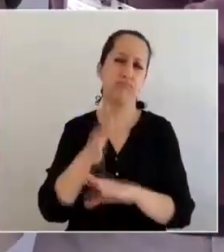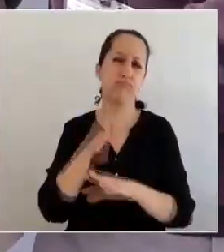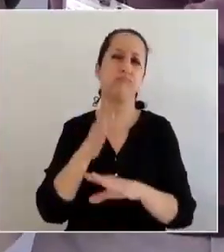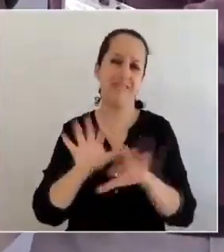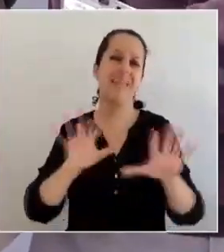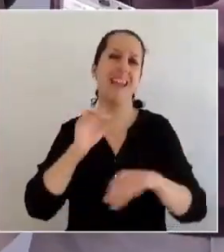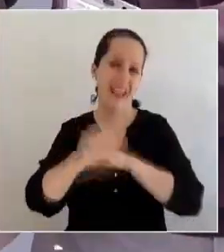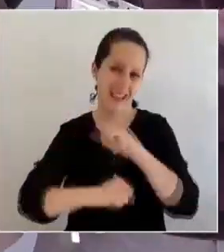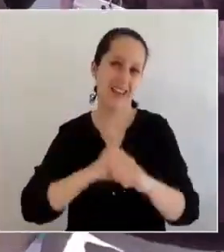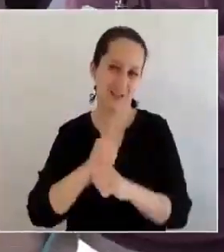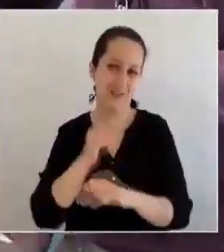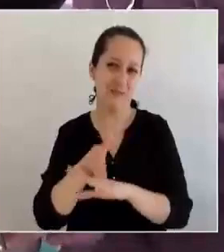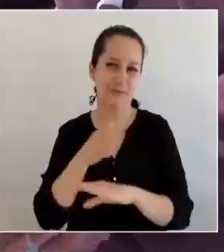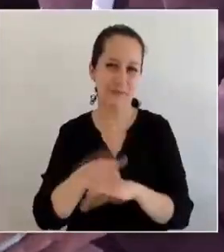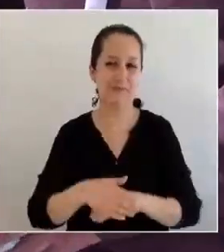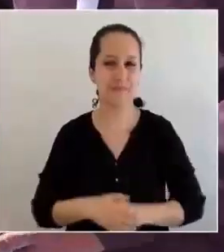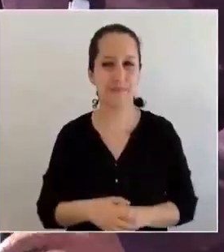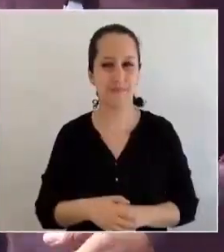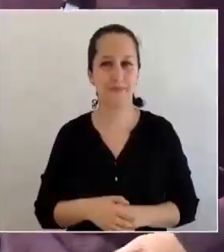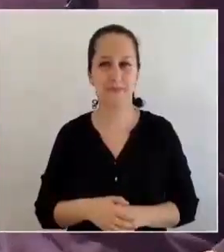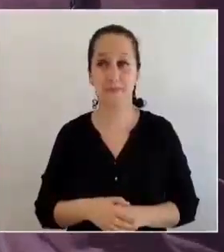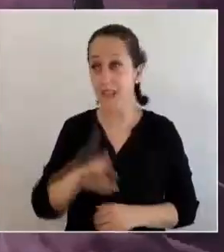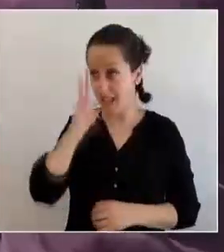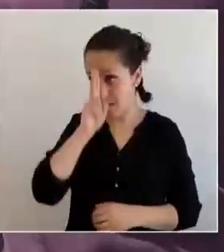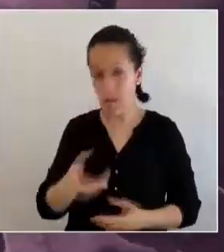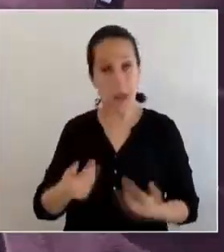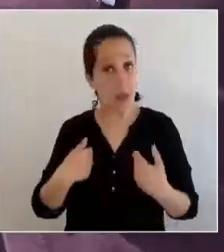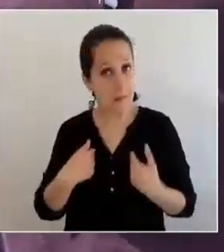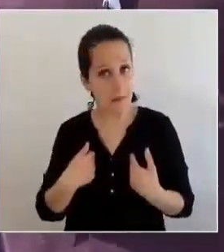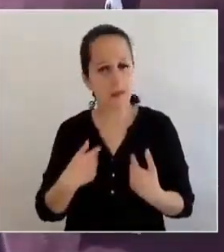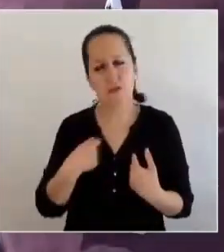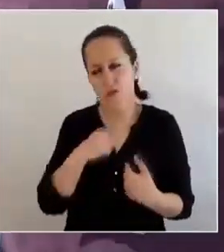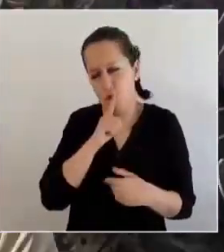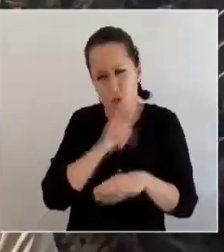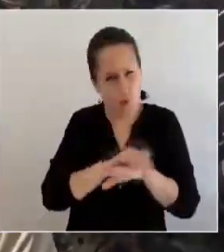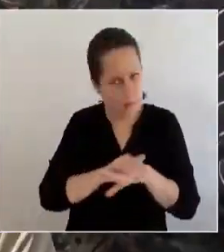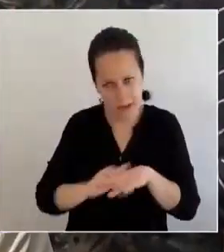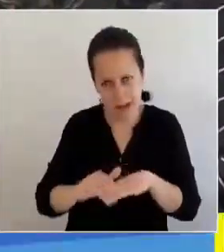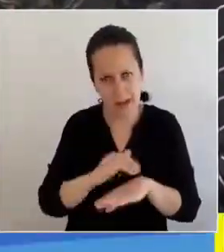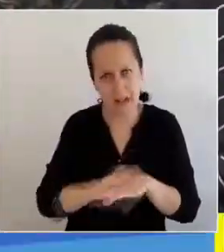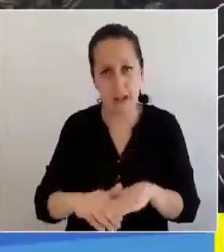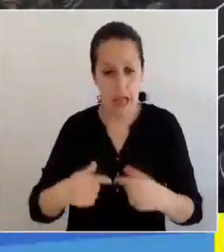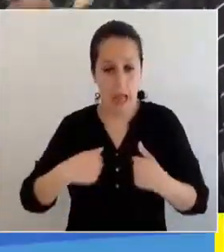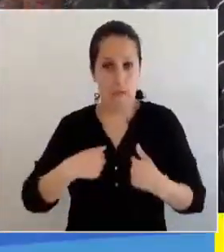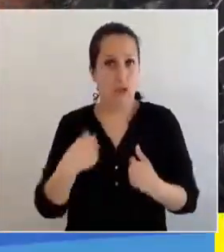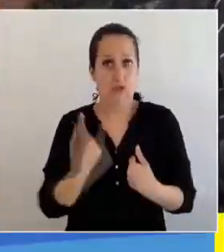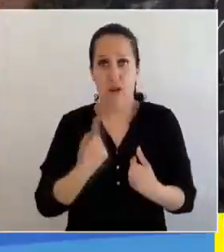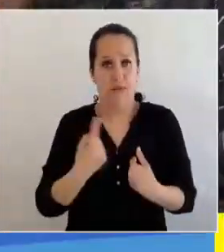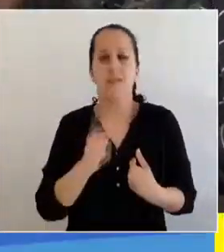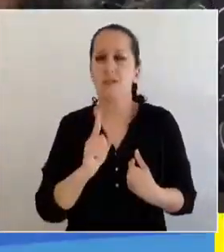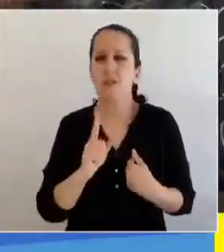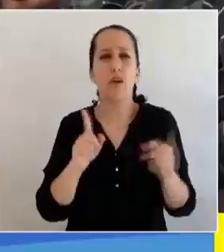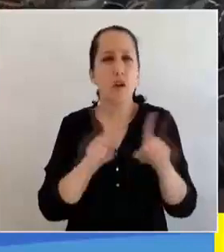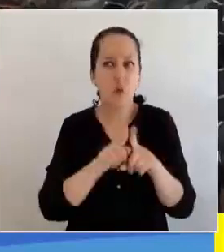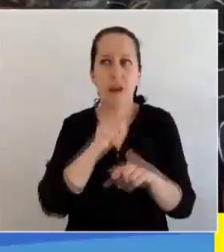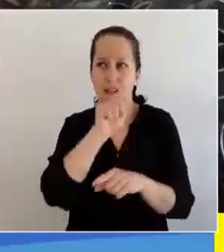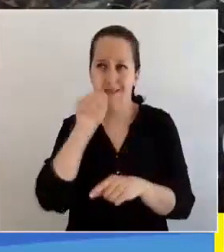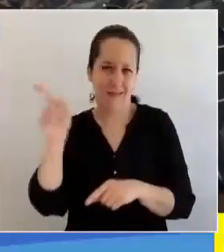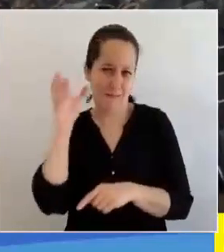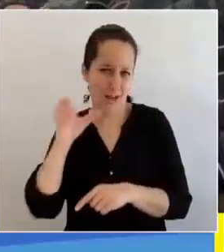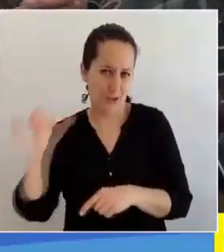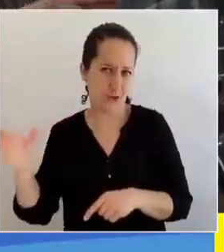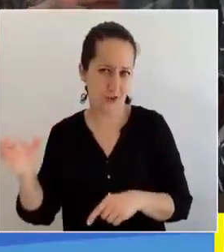asistencia al recinto. Este reconocimiento lo recibo con mucha humildad porque no solo lo mío, sino que representa muchos